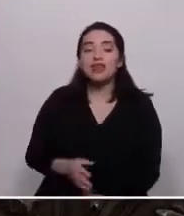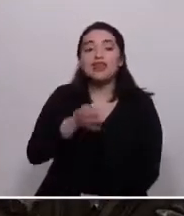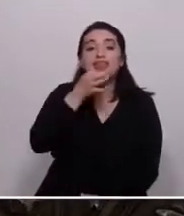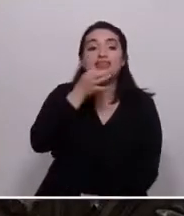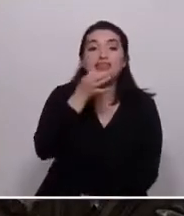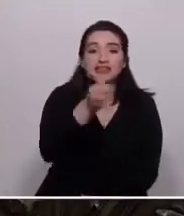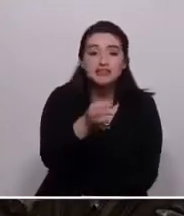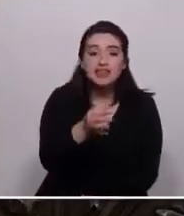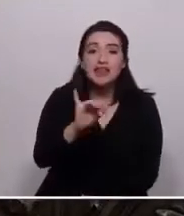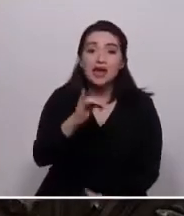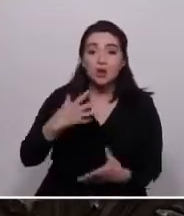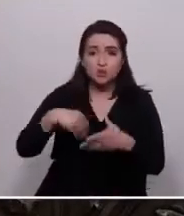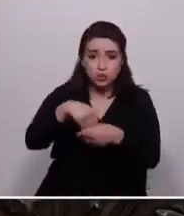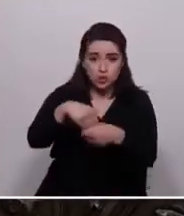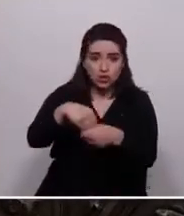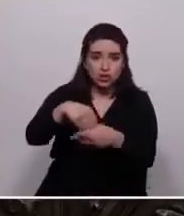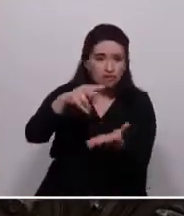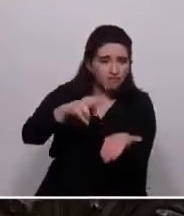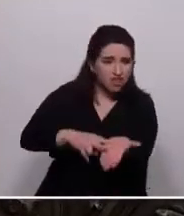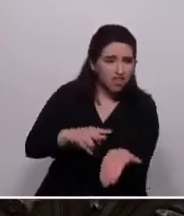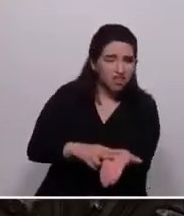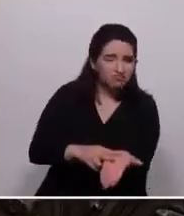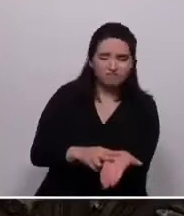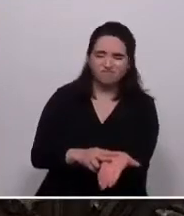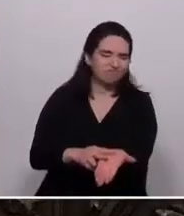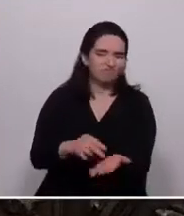es que están muy lejos de esto.